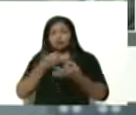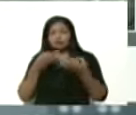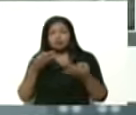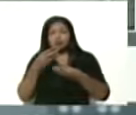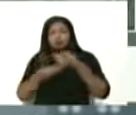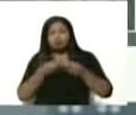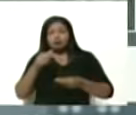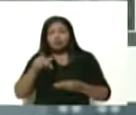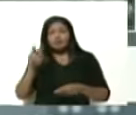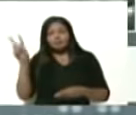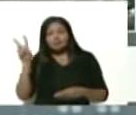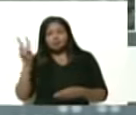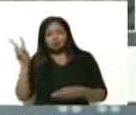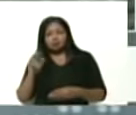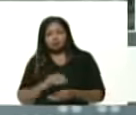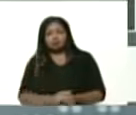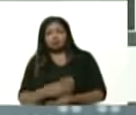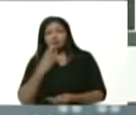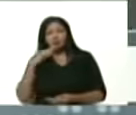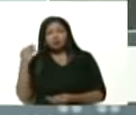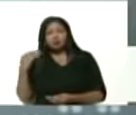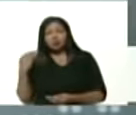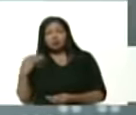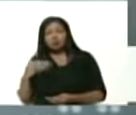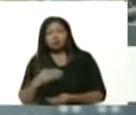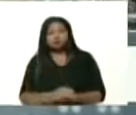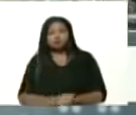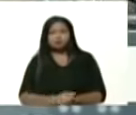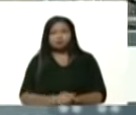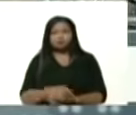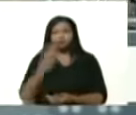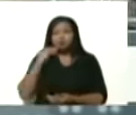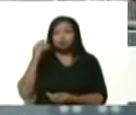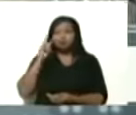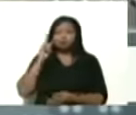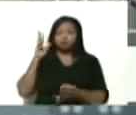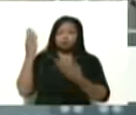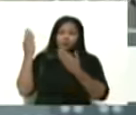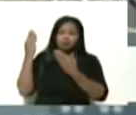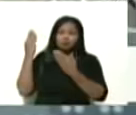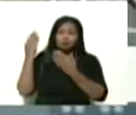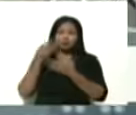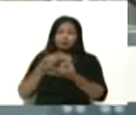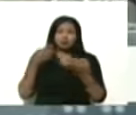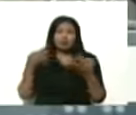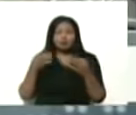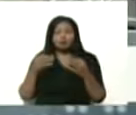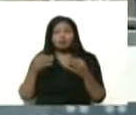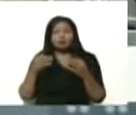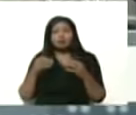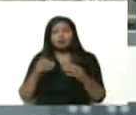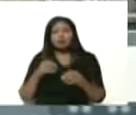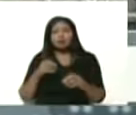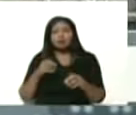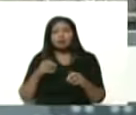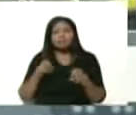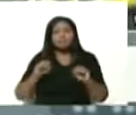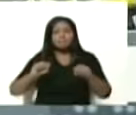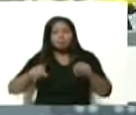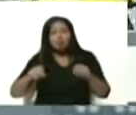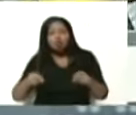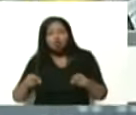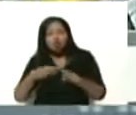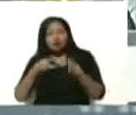en Venezuela. Atención, muchachos, juventud. Atención, juventud, miren. Tremendas motos eléctricas del mayor